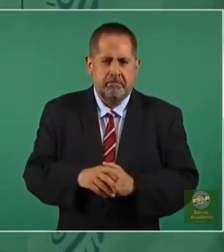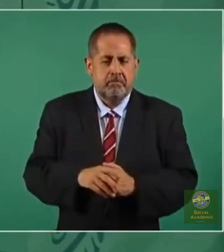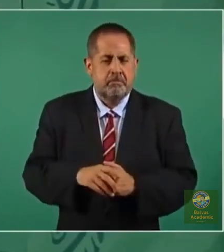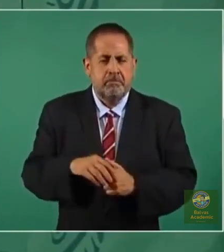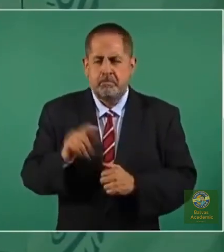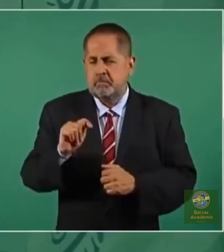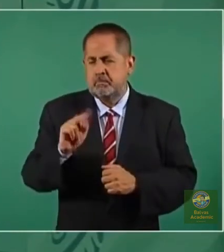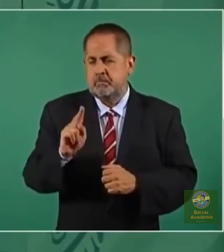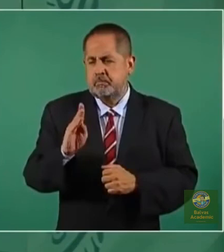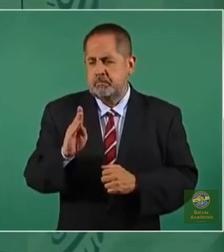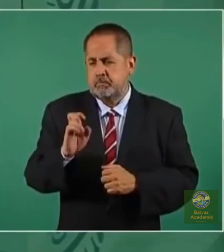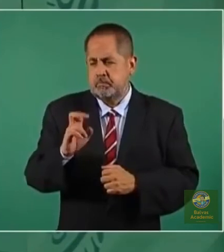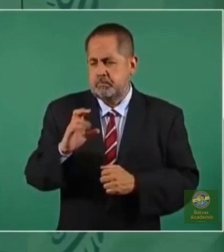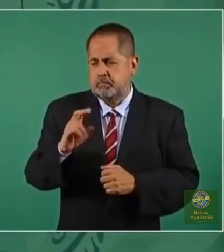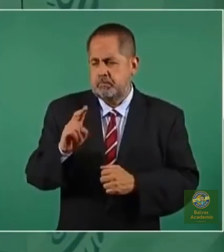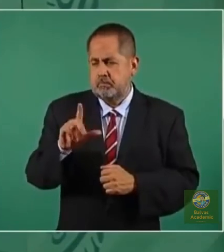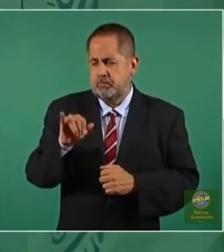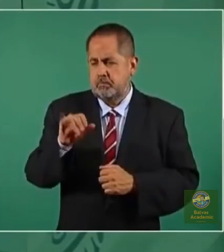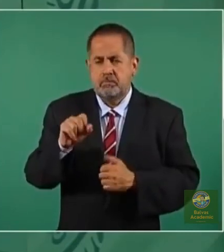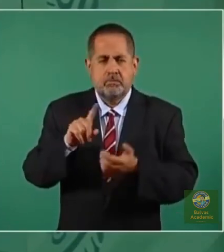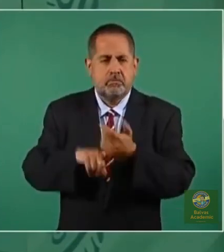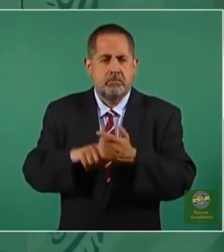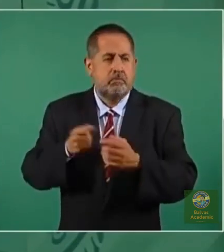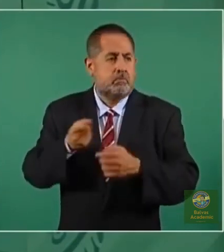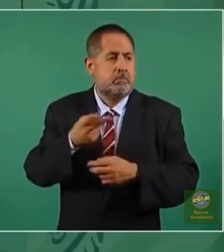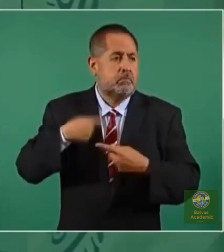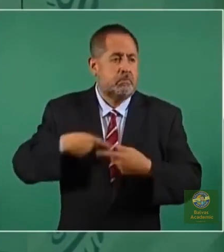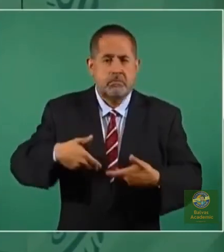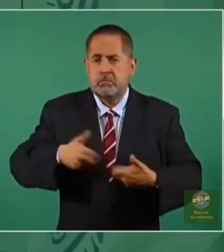tuberculosis producida por hambre.